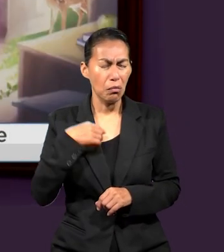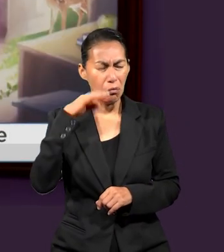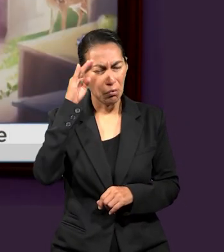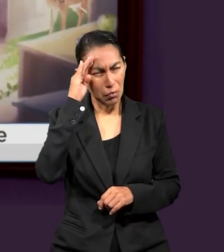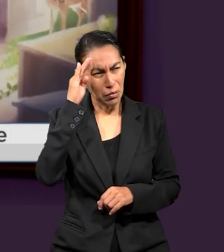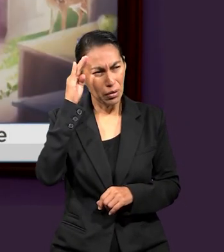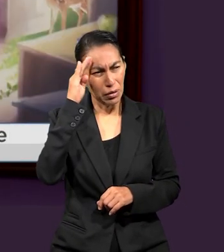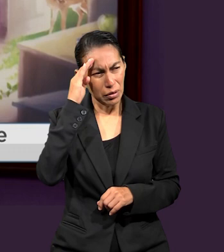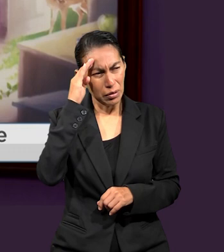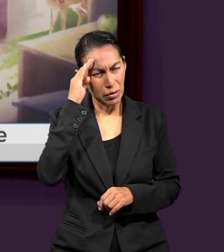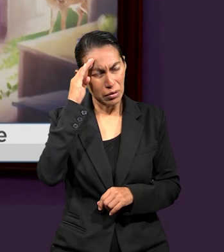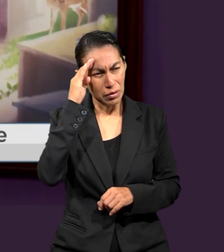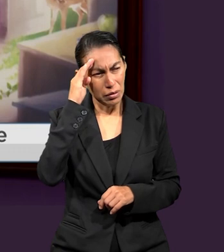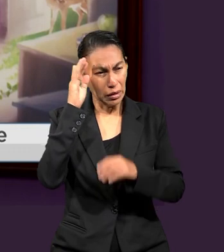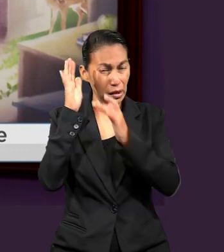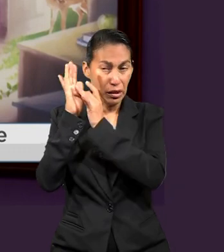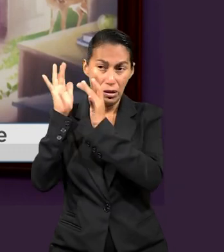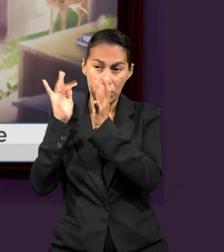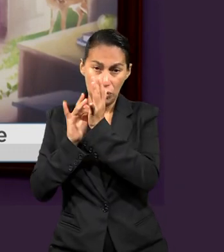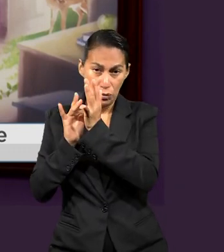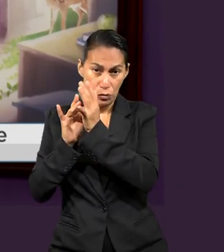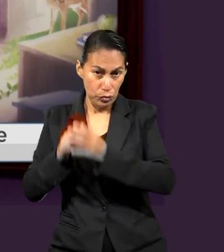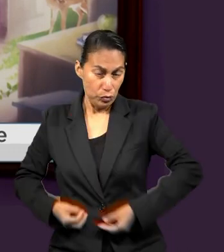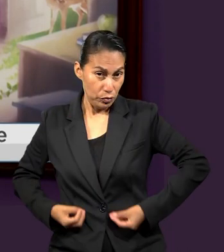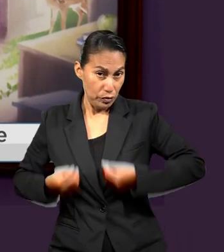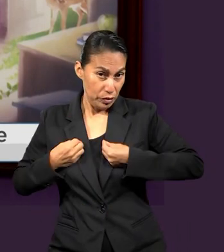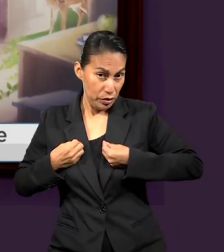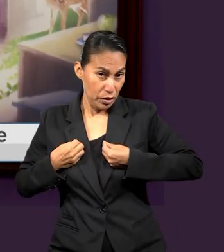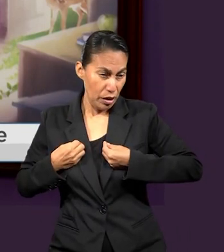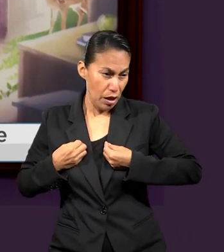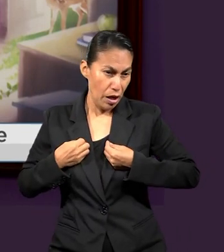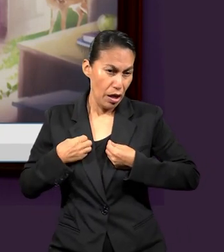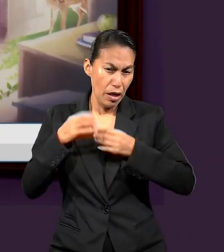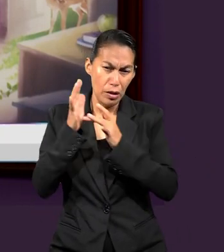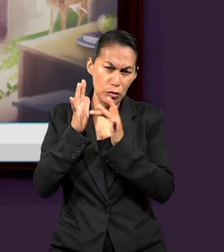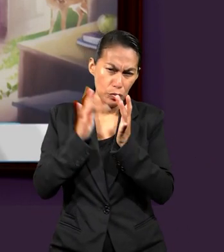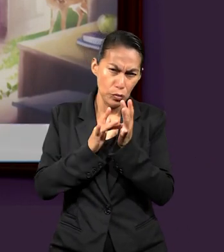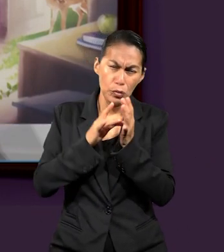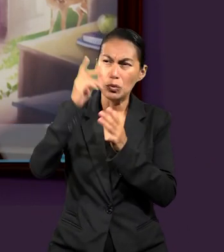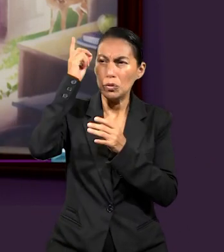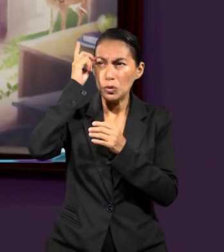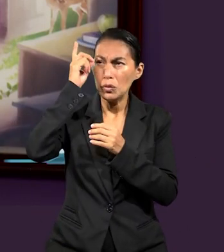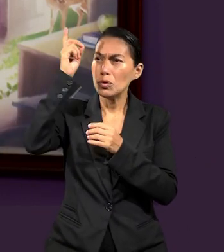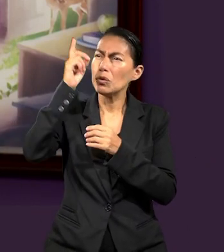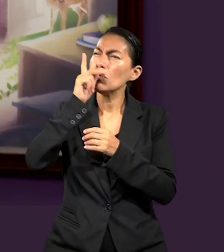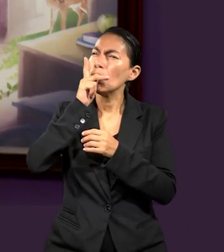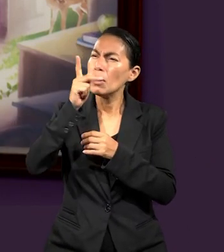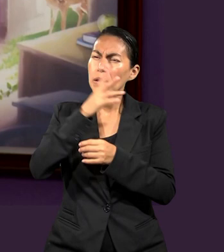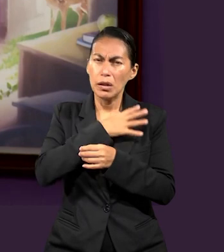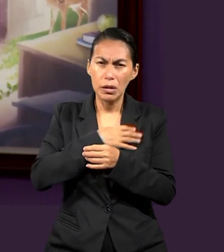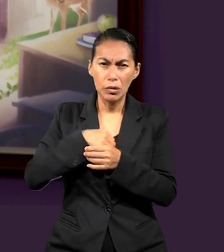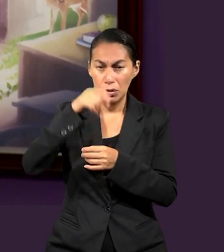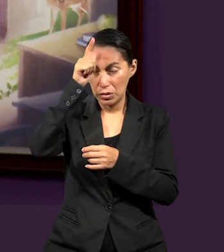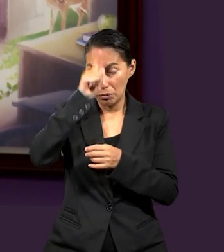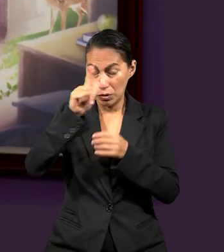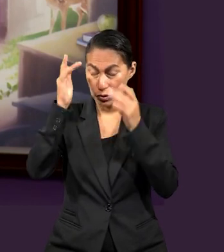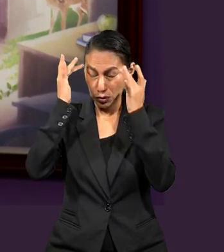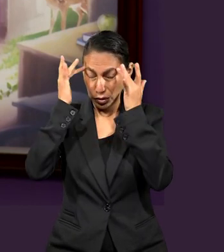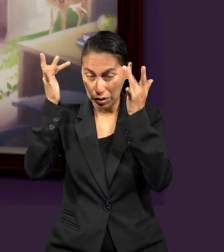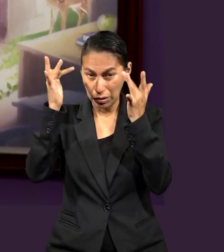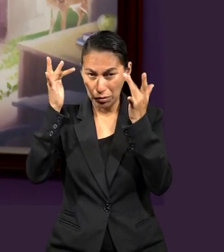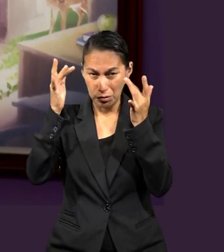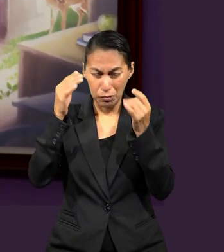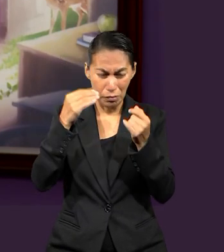analizo la vida de Jesús y cuando analizo la Trinidad como tal. El pensar que Jesús,